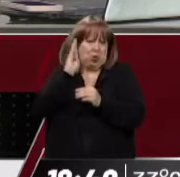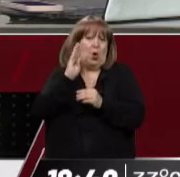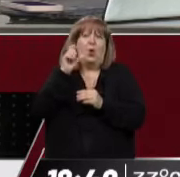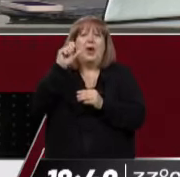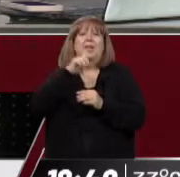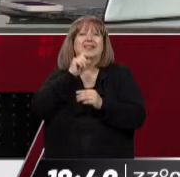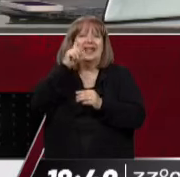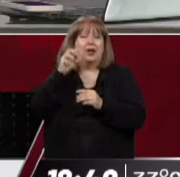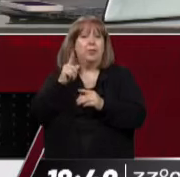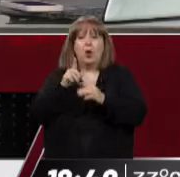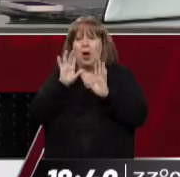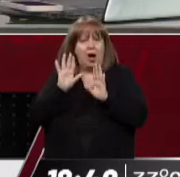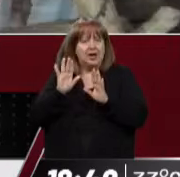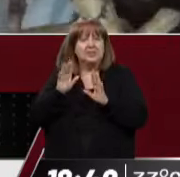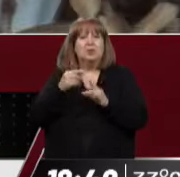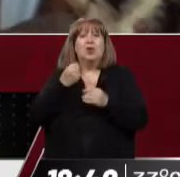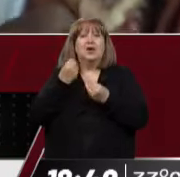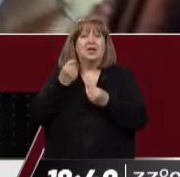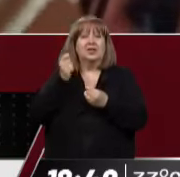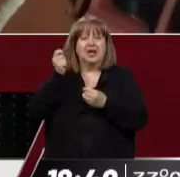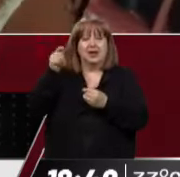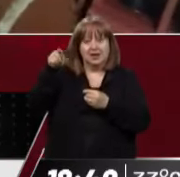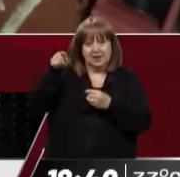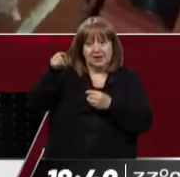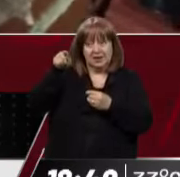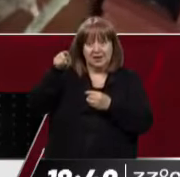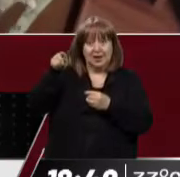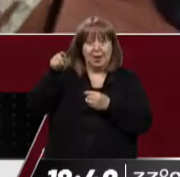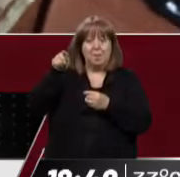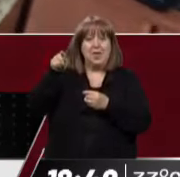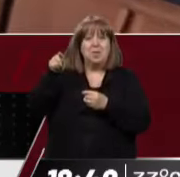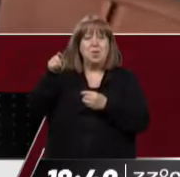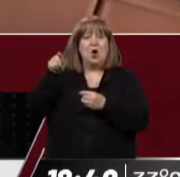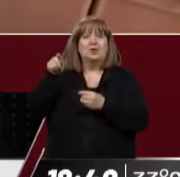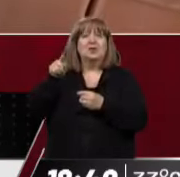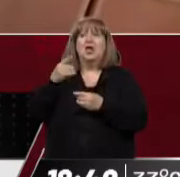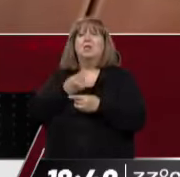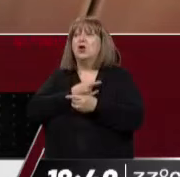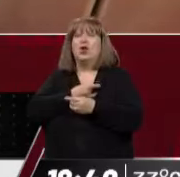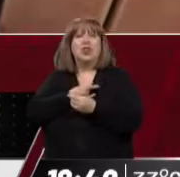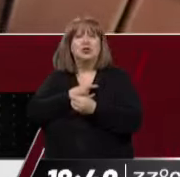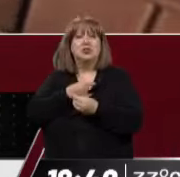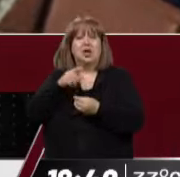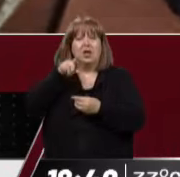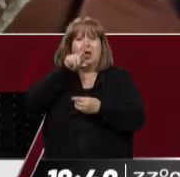bastante frecuente, ¿por qué? Porque viene de las aves, es una bacteria que infecta a las aves. ¿Qué está en las heces?